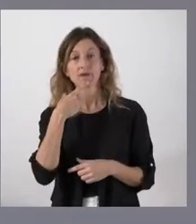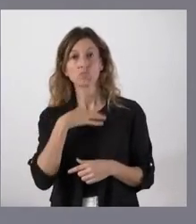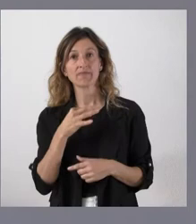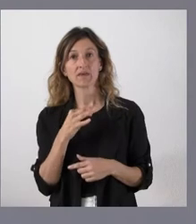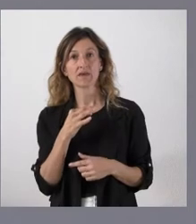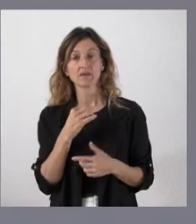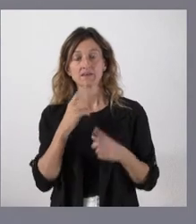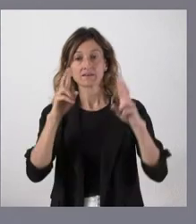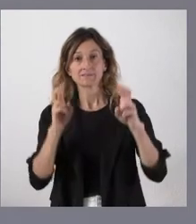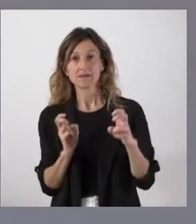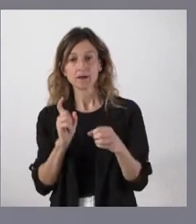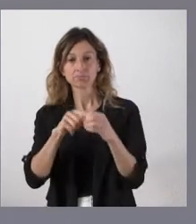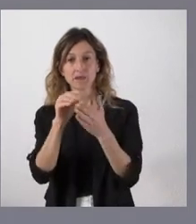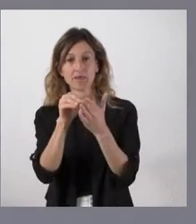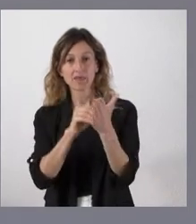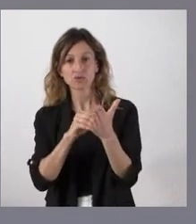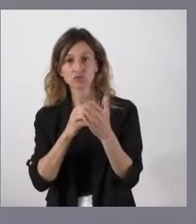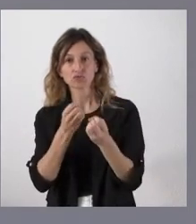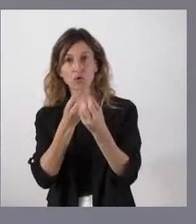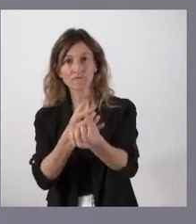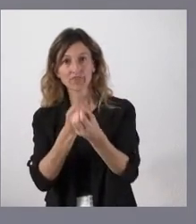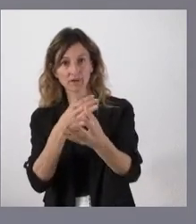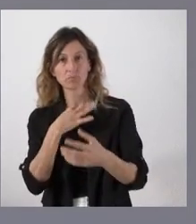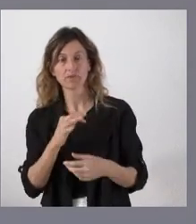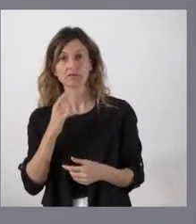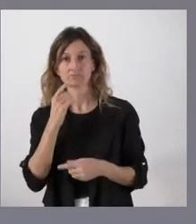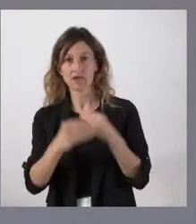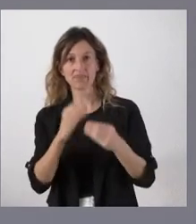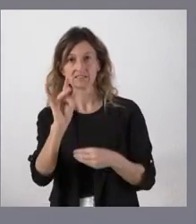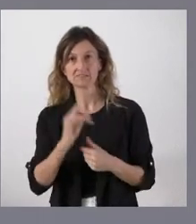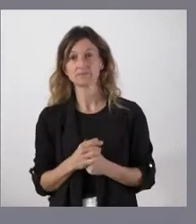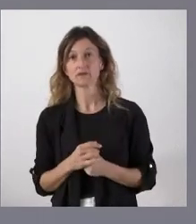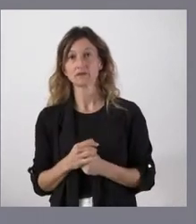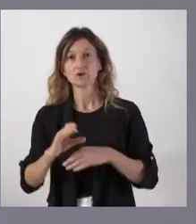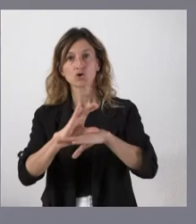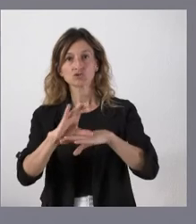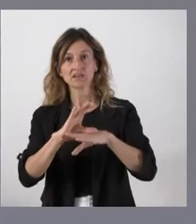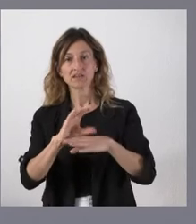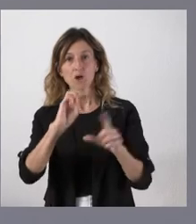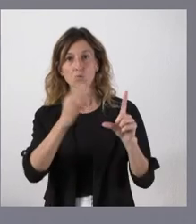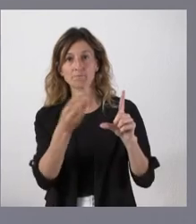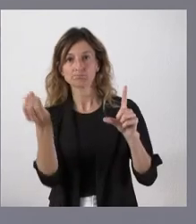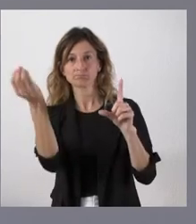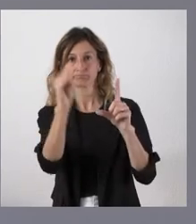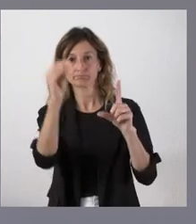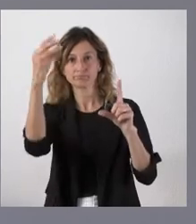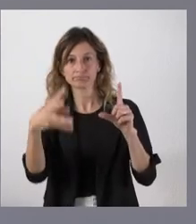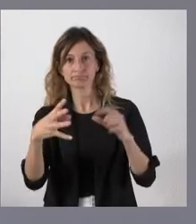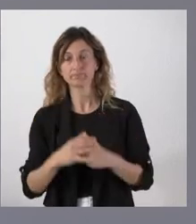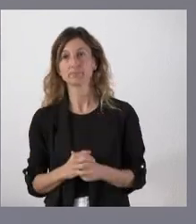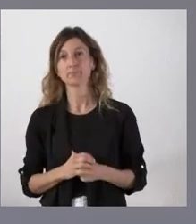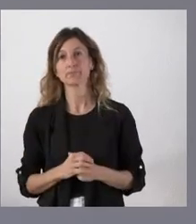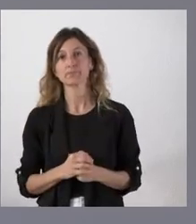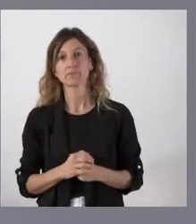desagregación en torno a los datos que podemos ofrecer, los ofreceremos. Y, por tanto, la Consejería colgará toda esta información en la página web y no solamente va a colgar